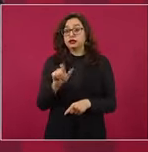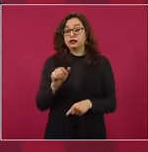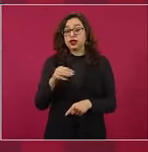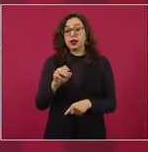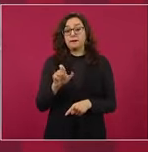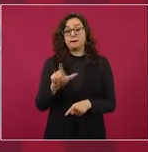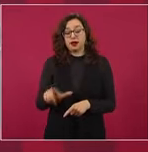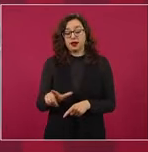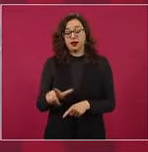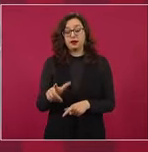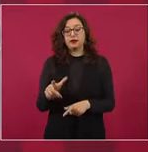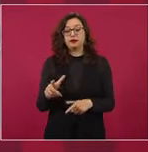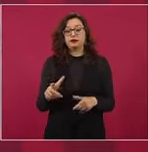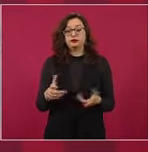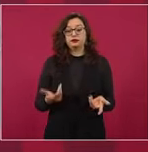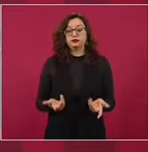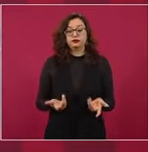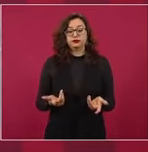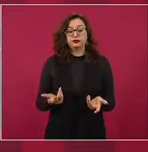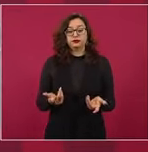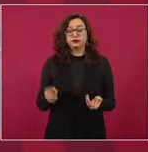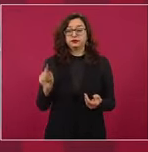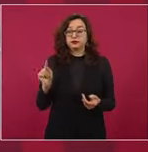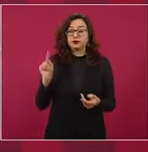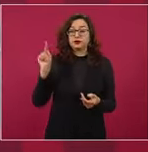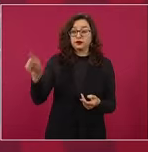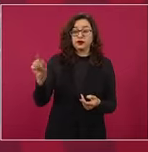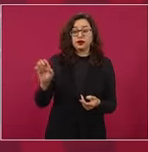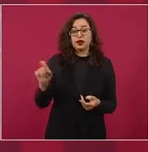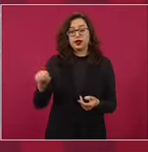en Esna,